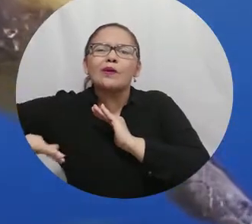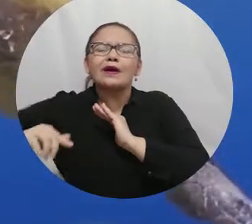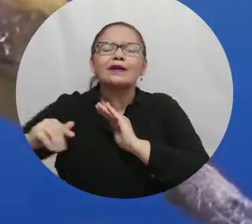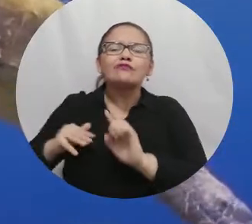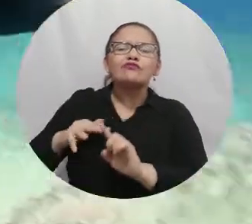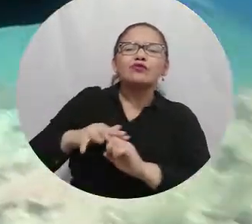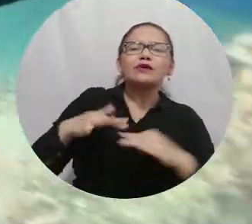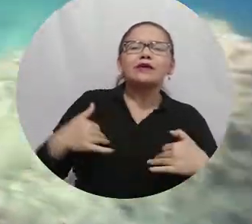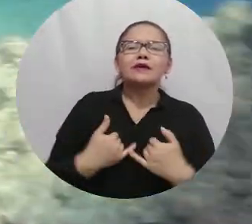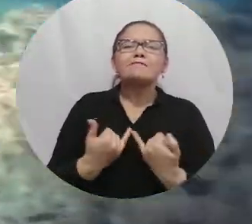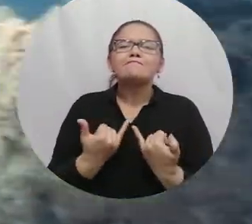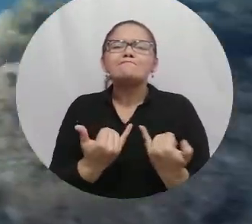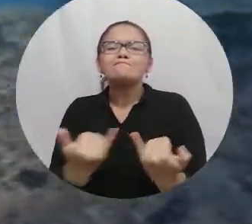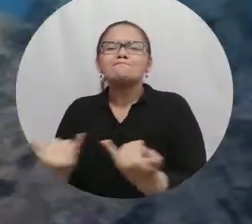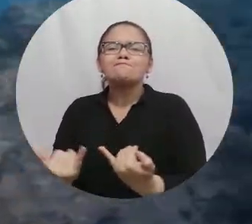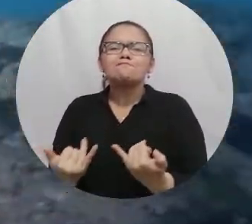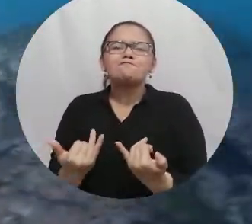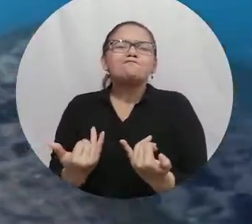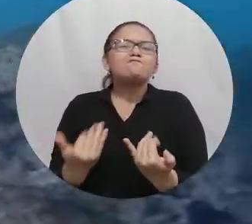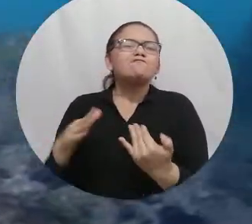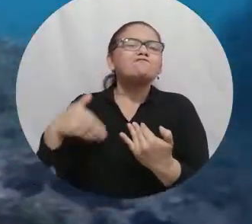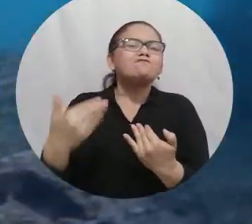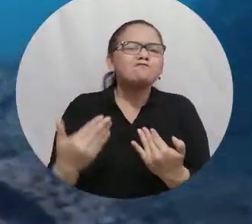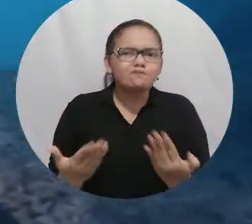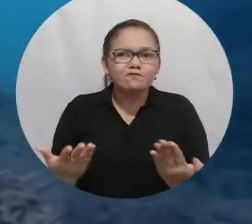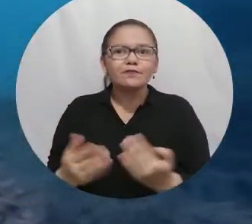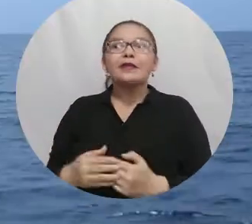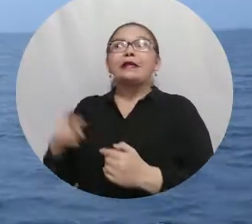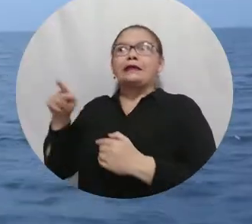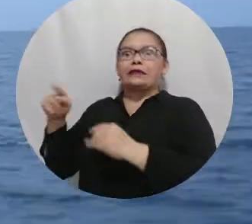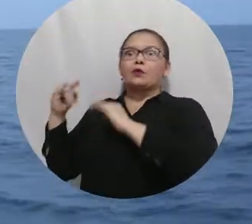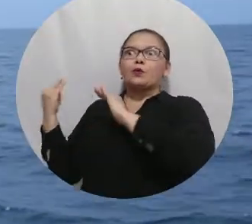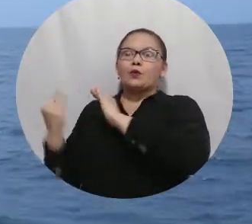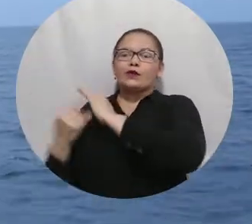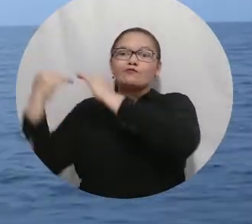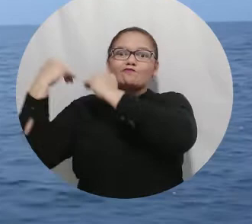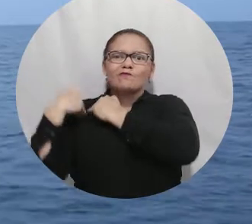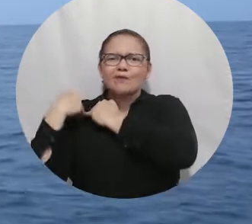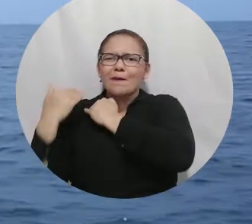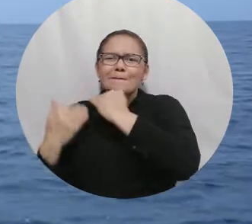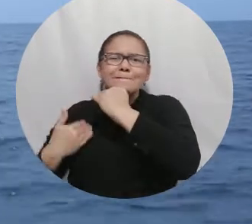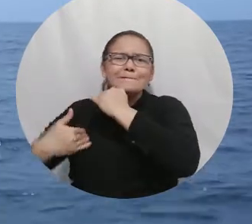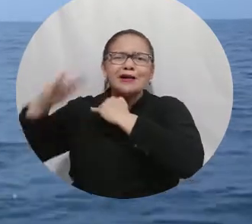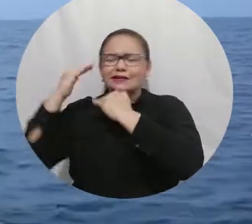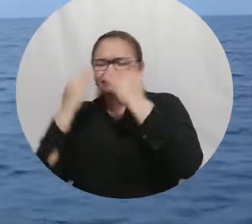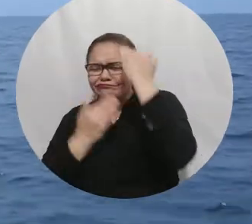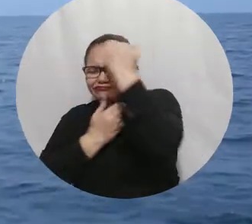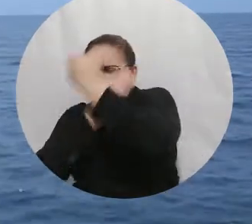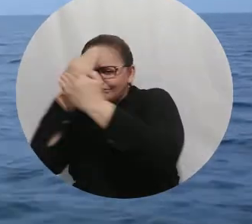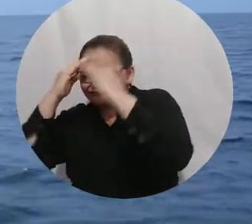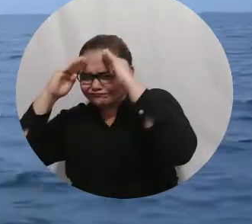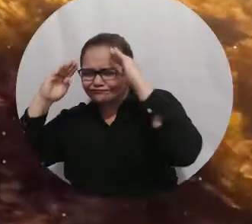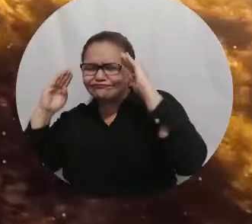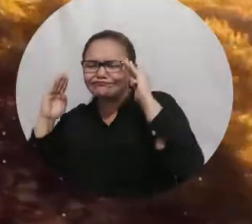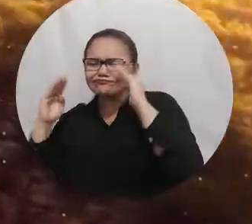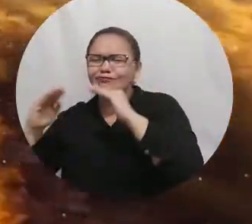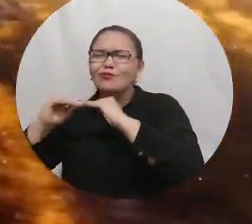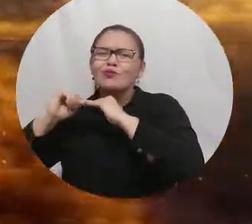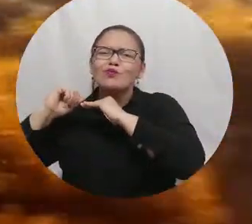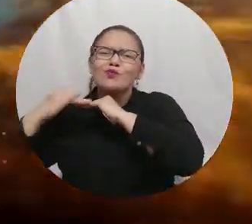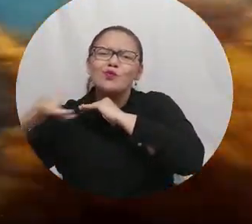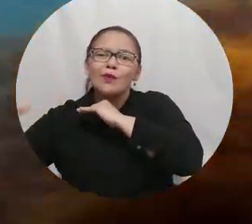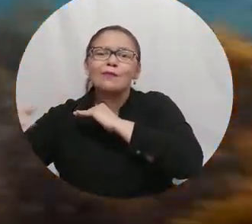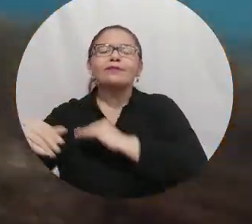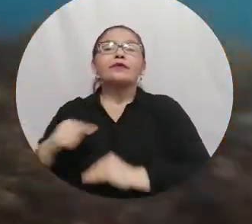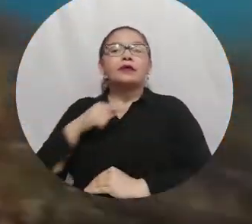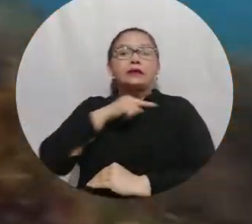en los organismos acuáticos, que hace parte a su vez de un gran objetivo de la Unesco de monitoreo de los océanos. Esta alianza